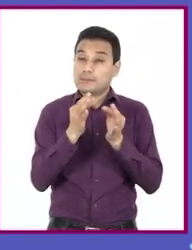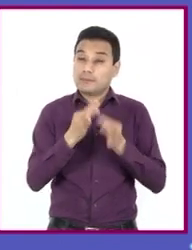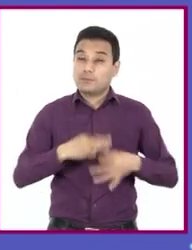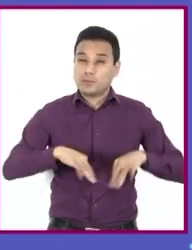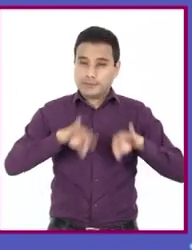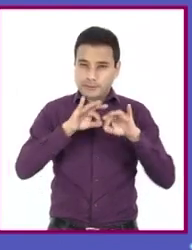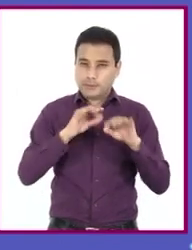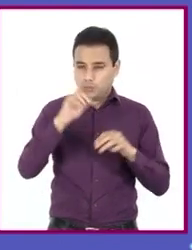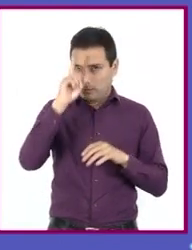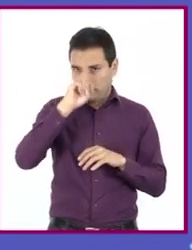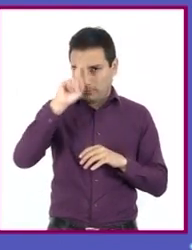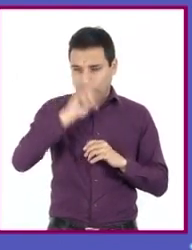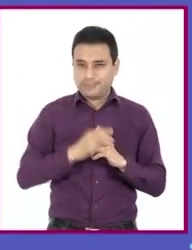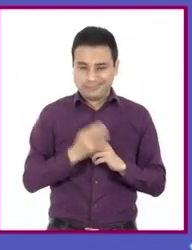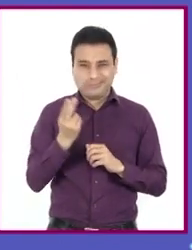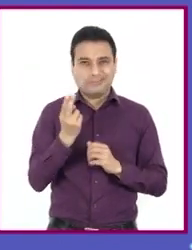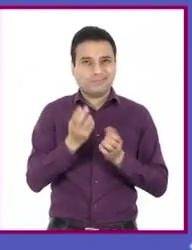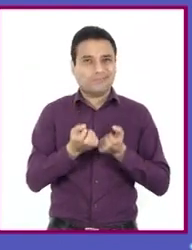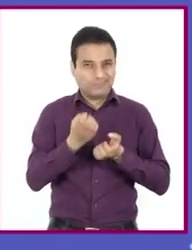diría es muévete.